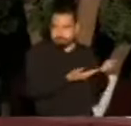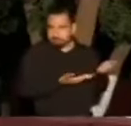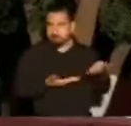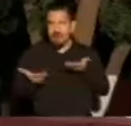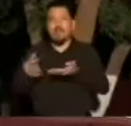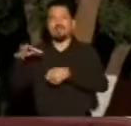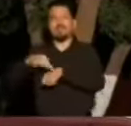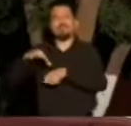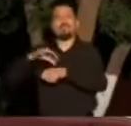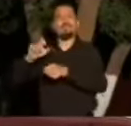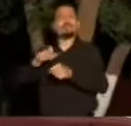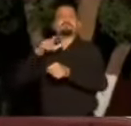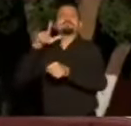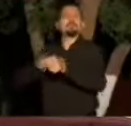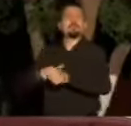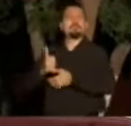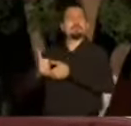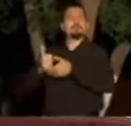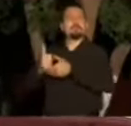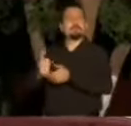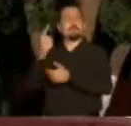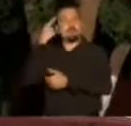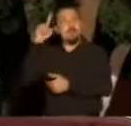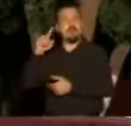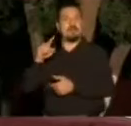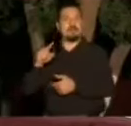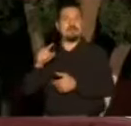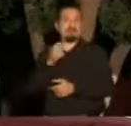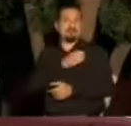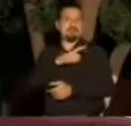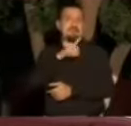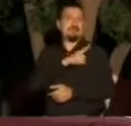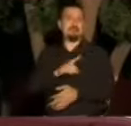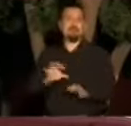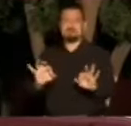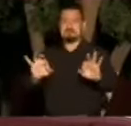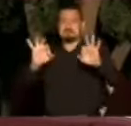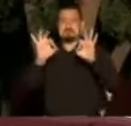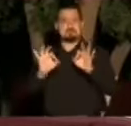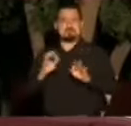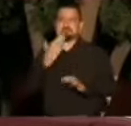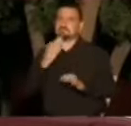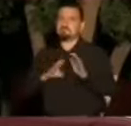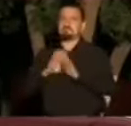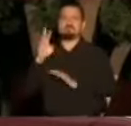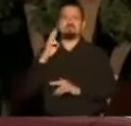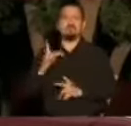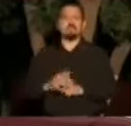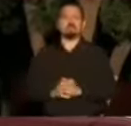los especialistas, y tengamos un buen sistema de salud. Vamos también...